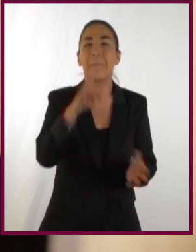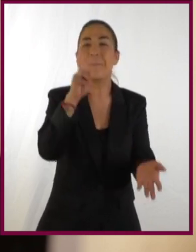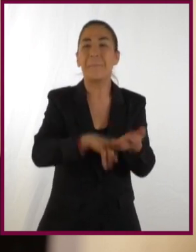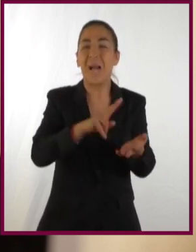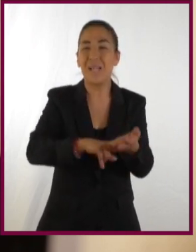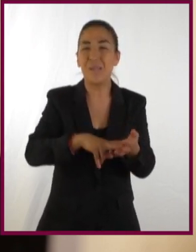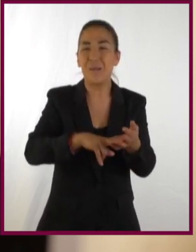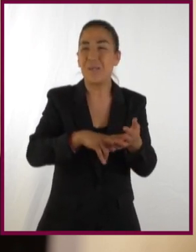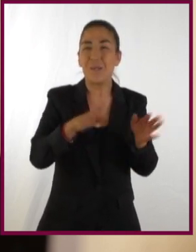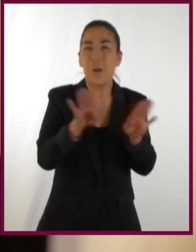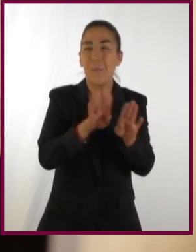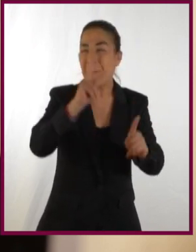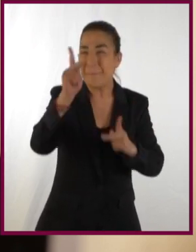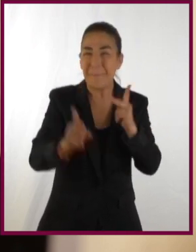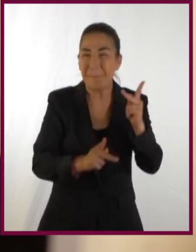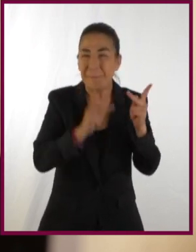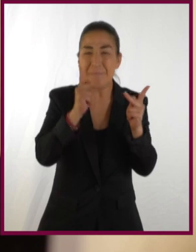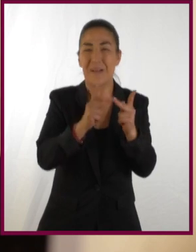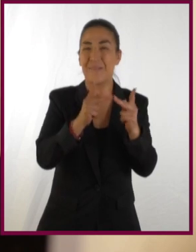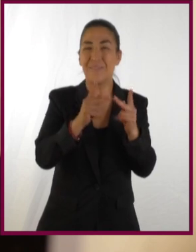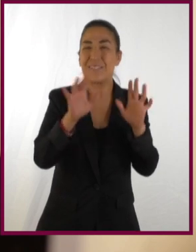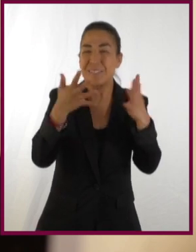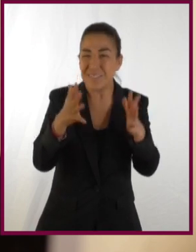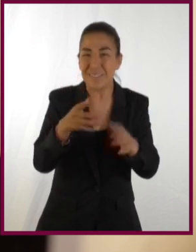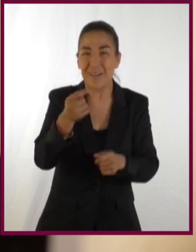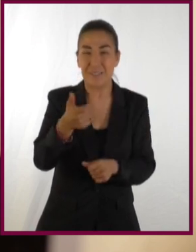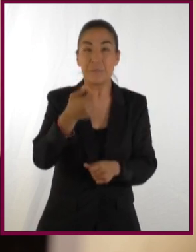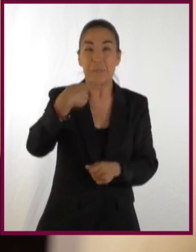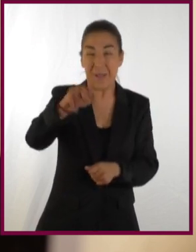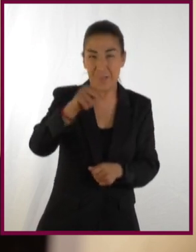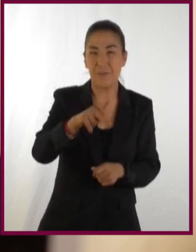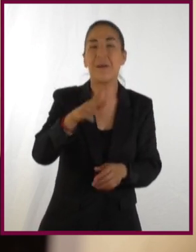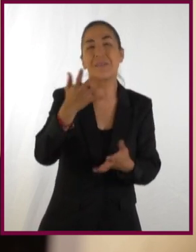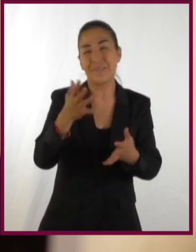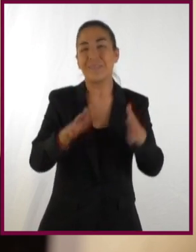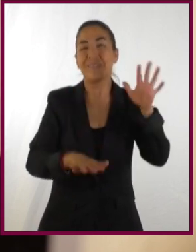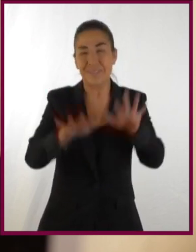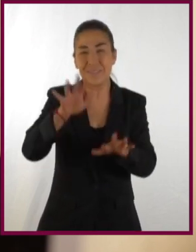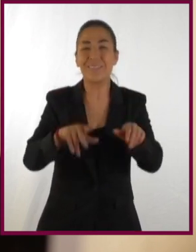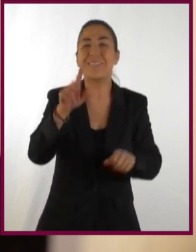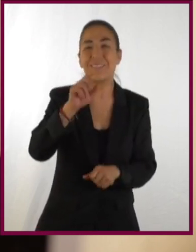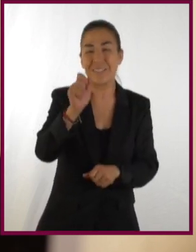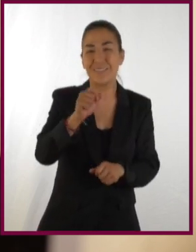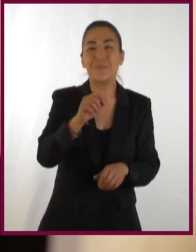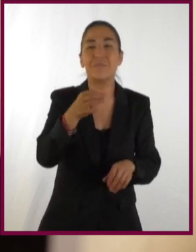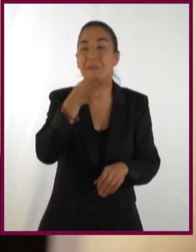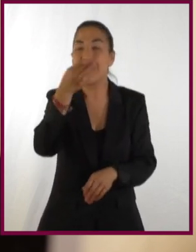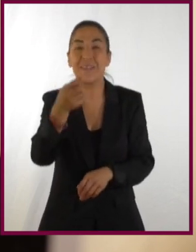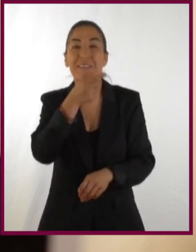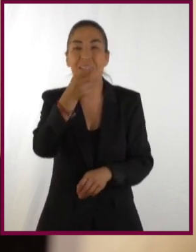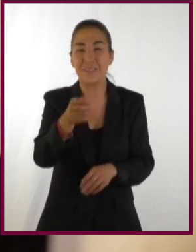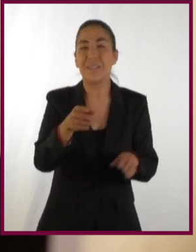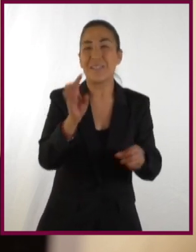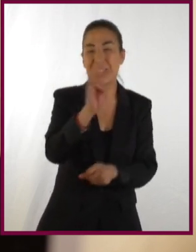valor más exacto, ¿no? Exacto. Pero, normalmente, 365 días. Entonces, este